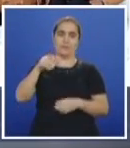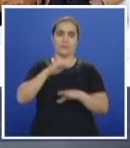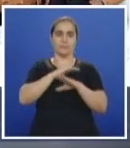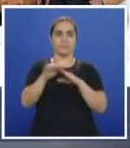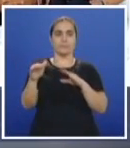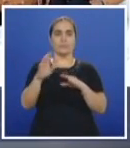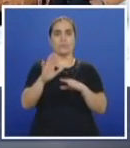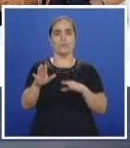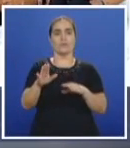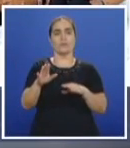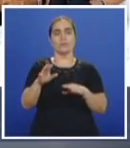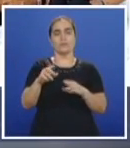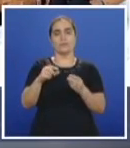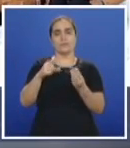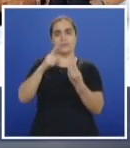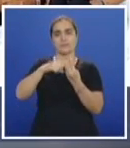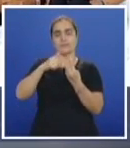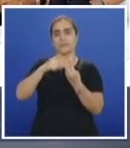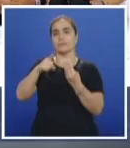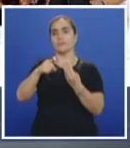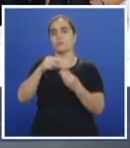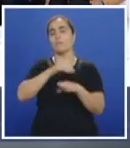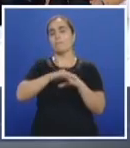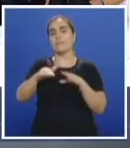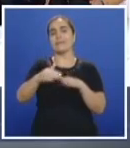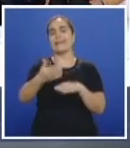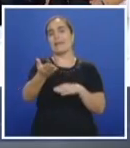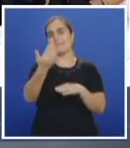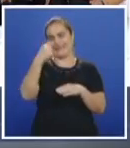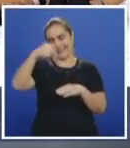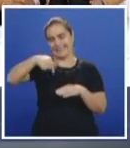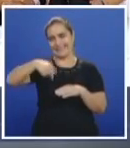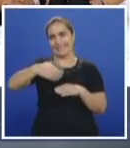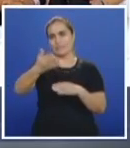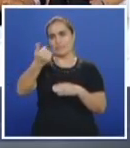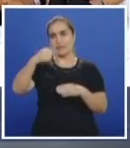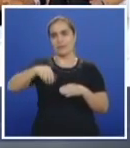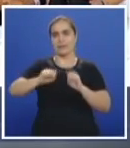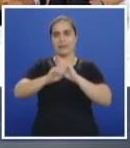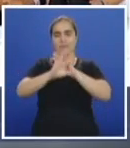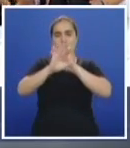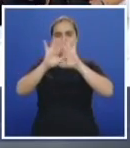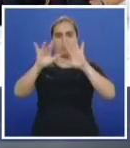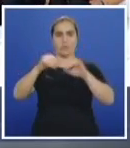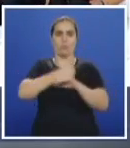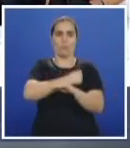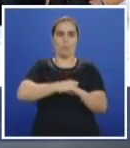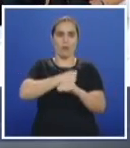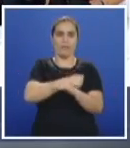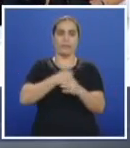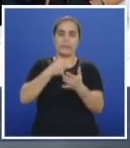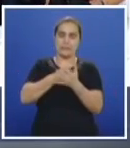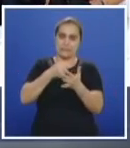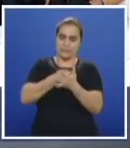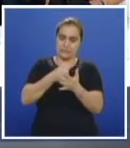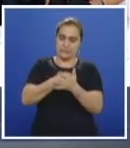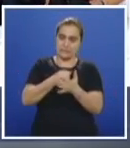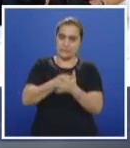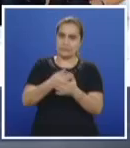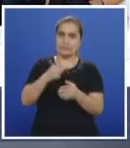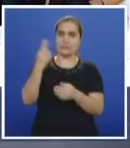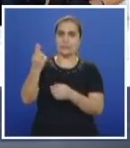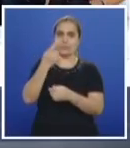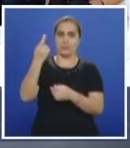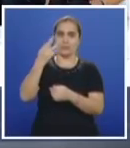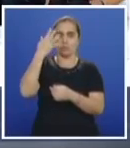al señor secretario? De una vez, para que venga acá este set de Amaneciendo y recalquemos esa información, porque si inicia desde